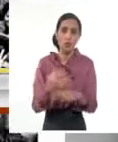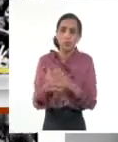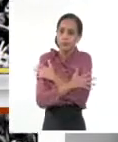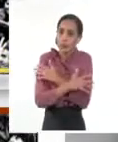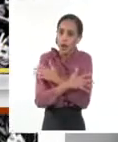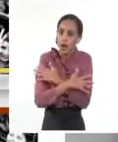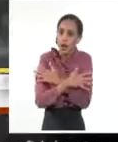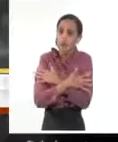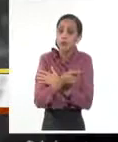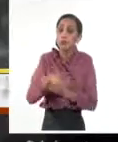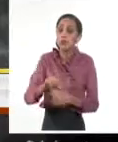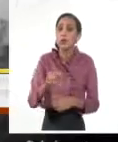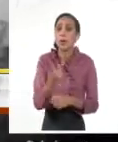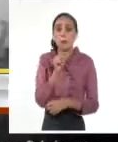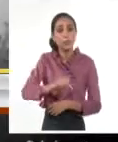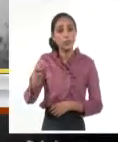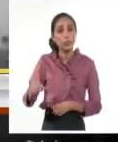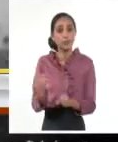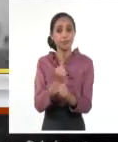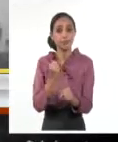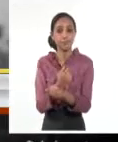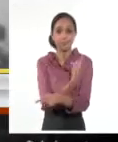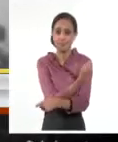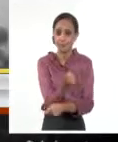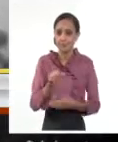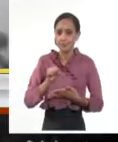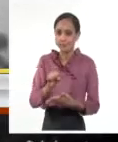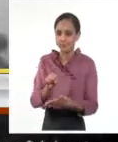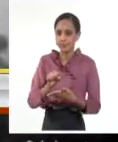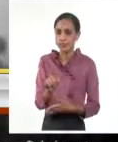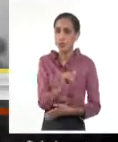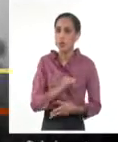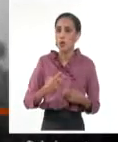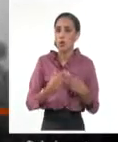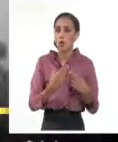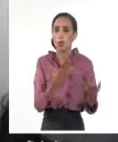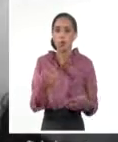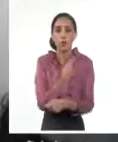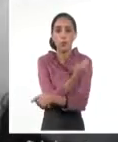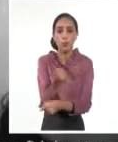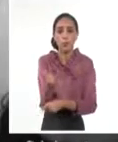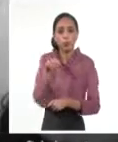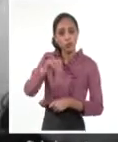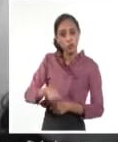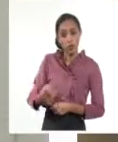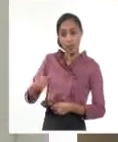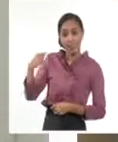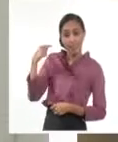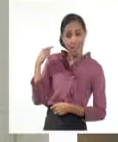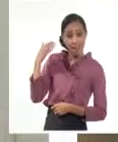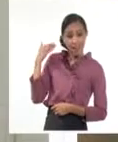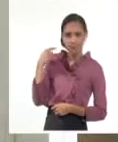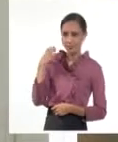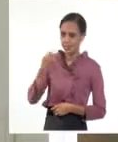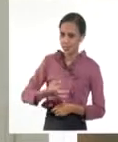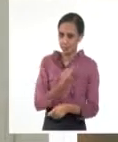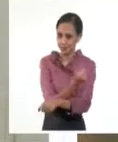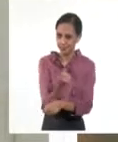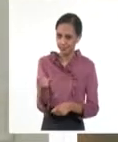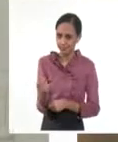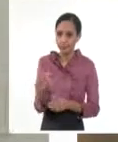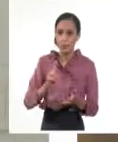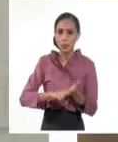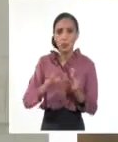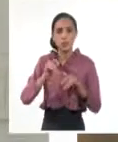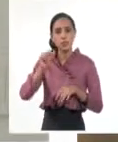abrazo entrañable a los protagonistas de la epopeya. También homenajeó a los educadores de hoy, ayer y siempre. Por su parte el miembro del